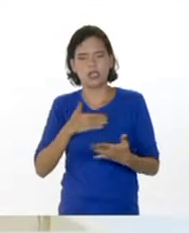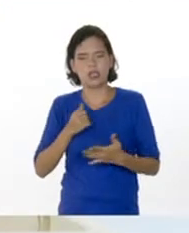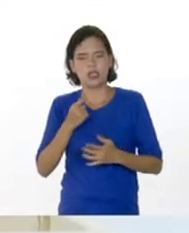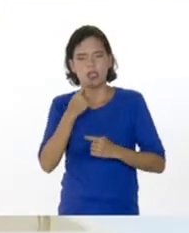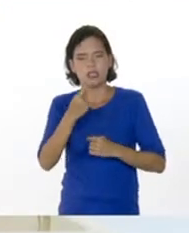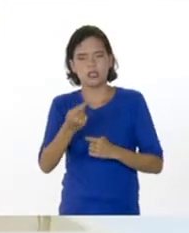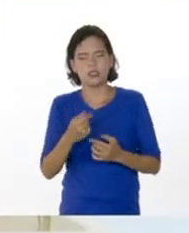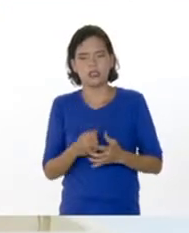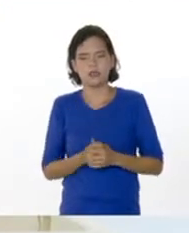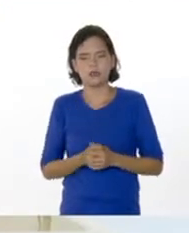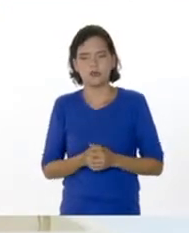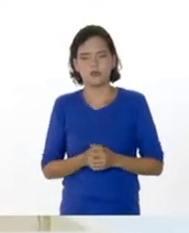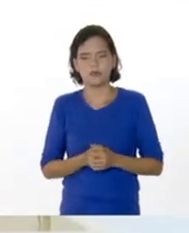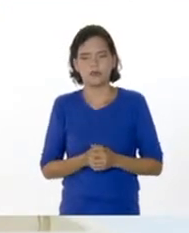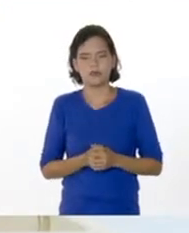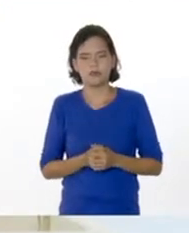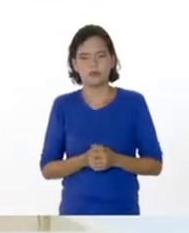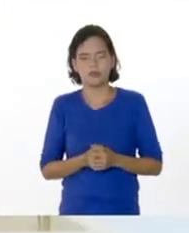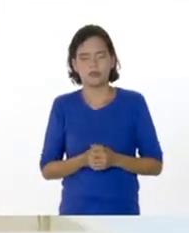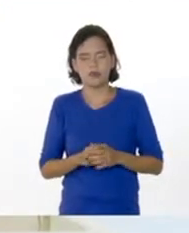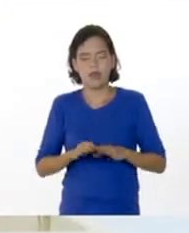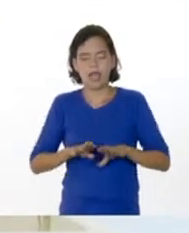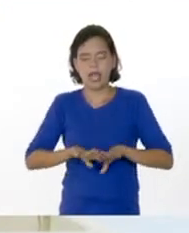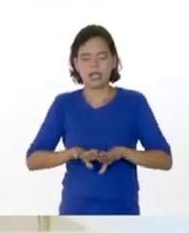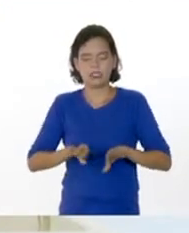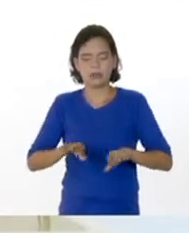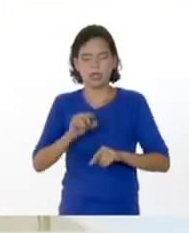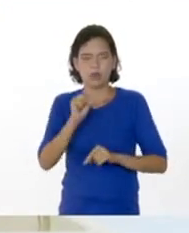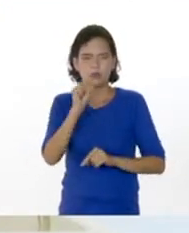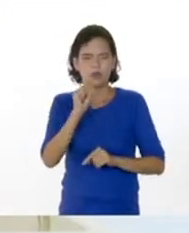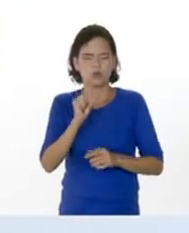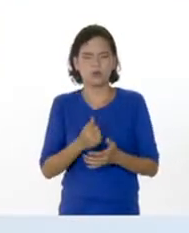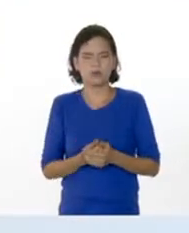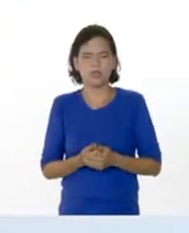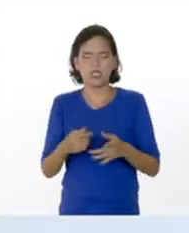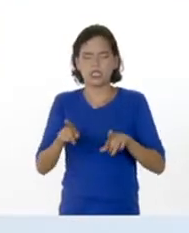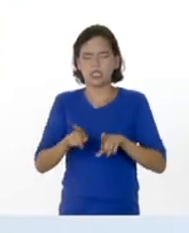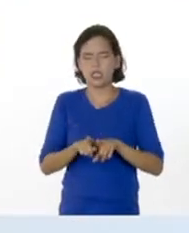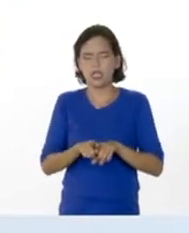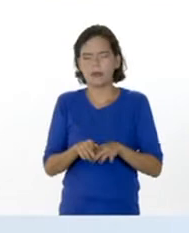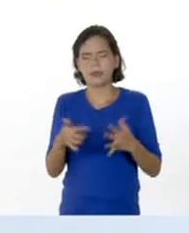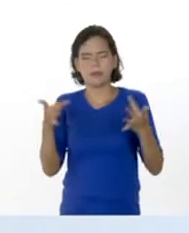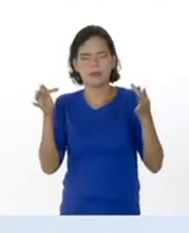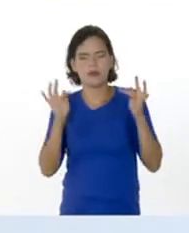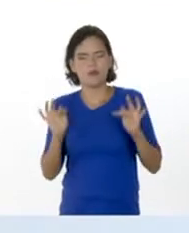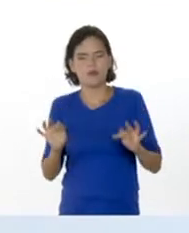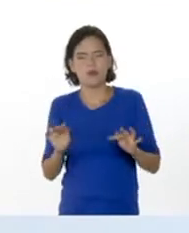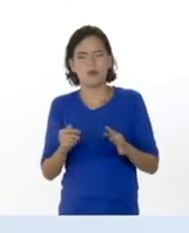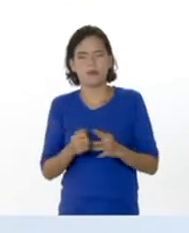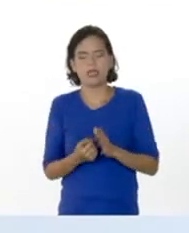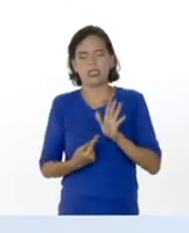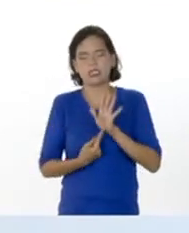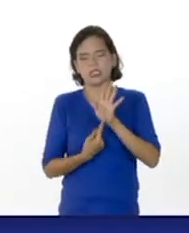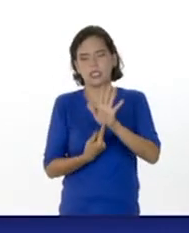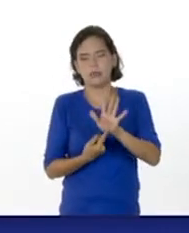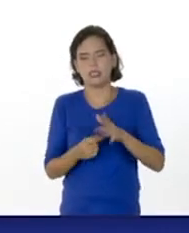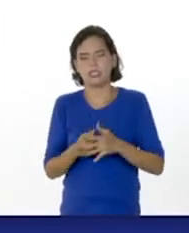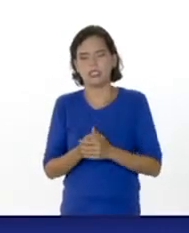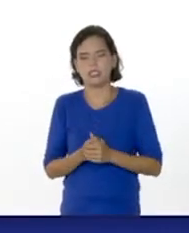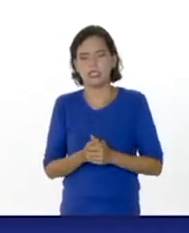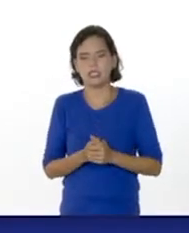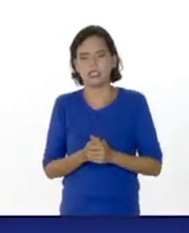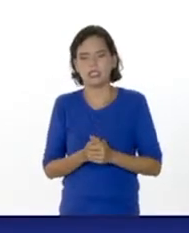decir que ellas se van a separar un poco. De la misma forma, se presentan las